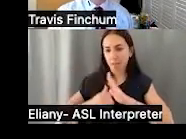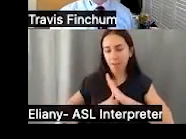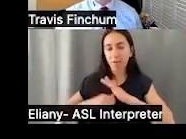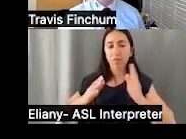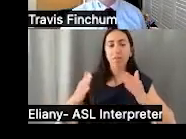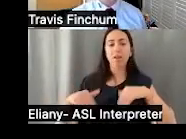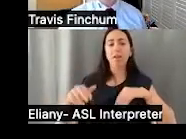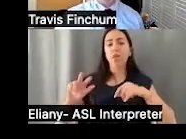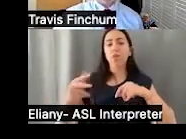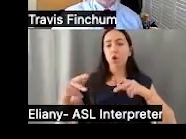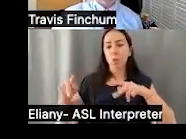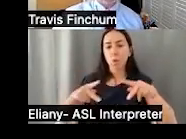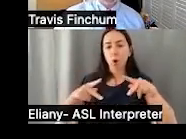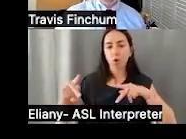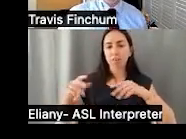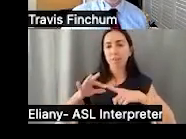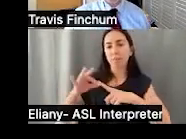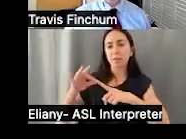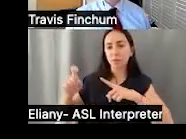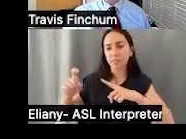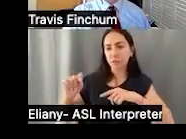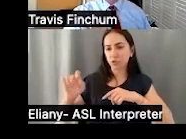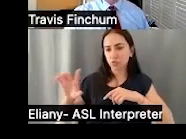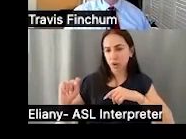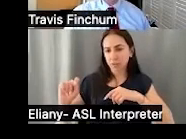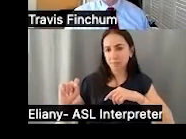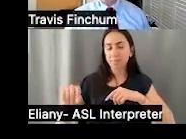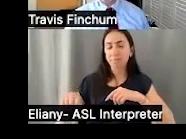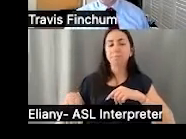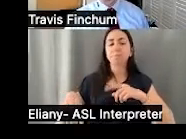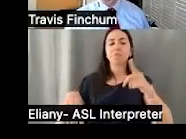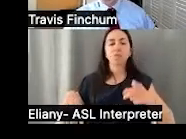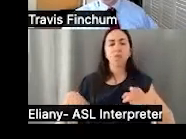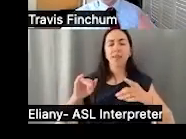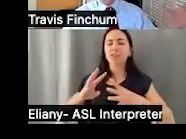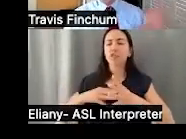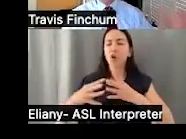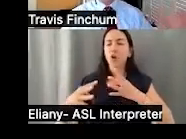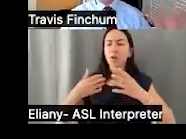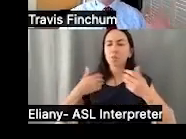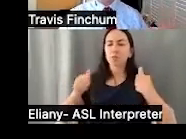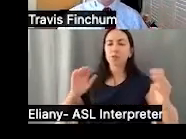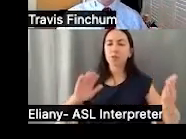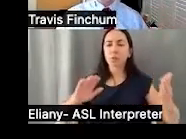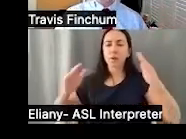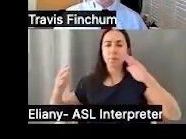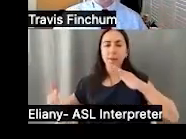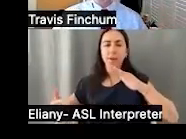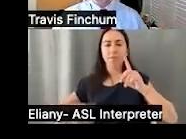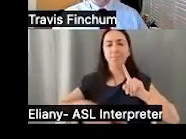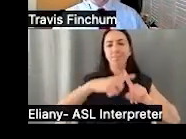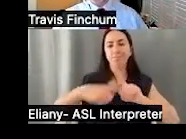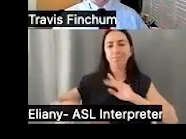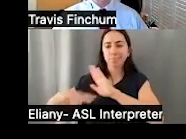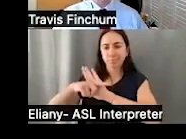la cuenta ABLE. Y también hemos hablado acerca de lo que llamamos fideicomiso de necesidades especiales de terceros. Lo que intento hacer aquí en este gráfico es, quiero comparar